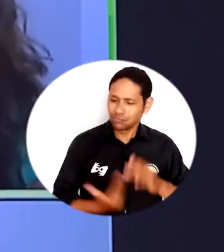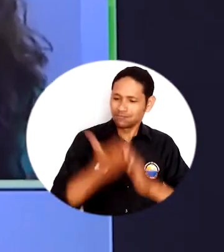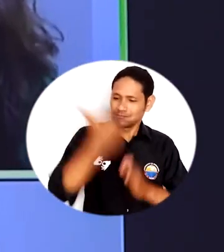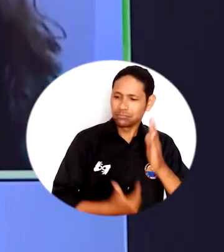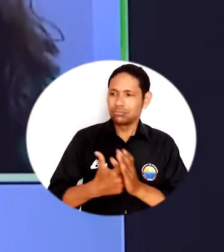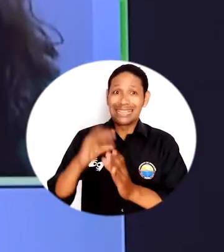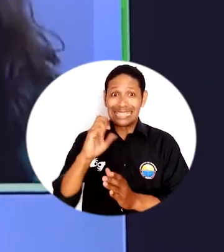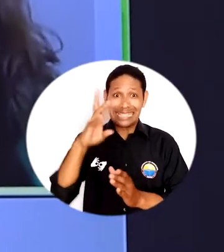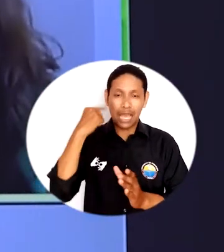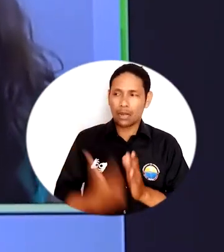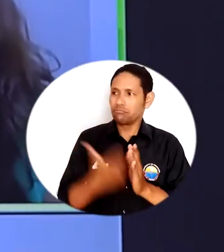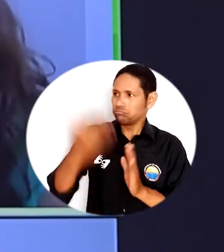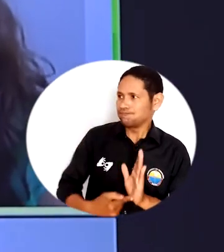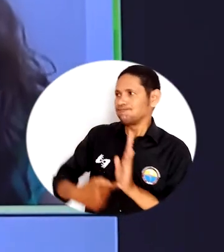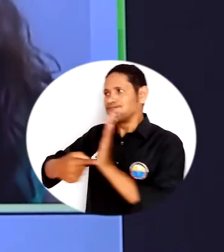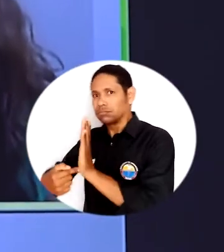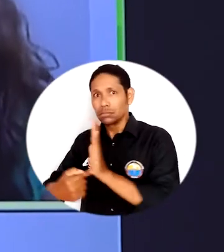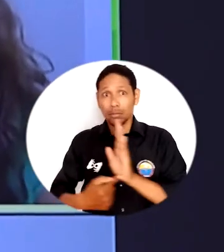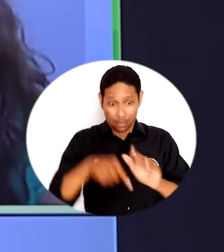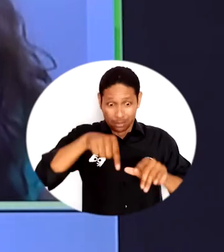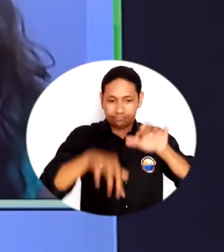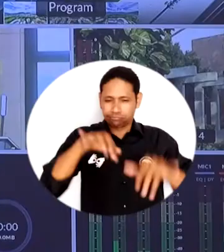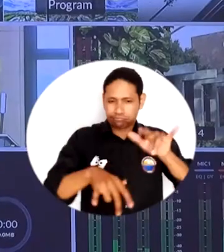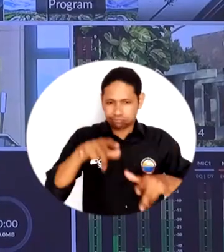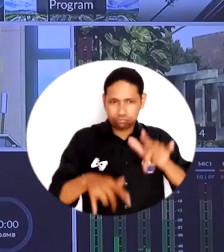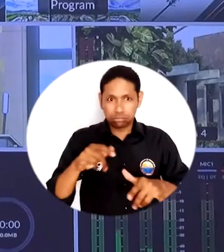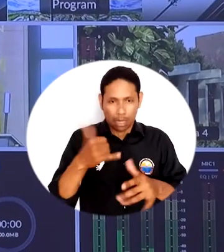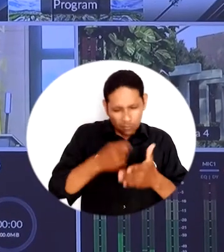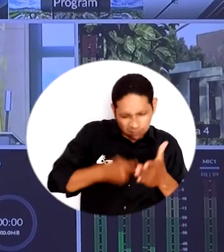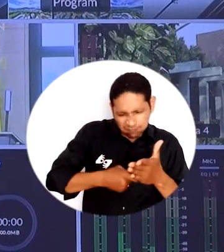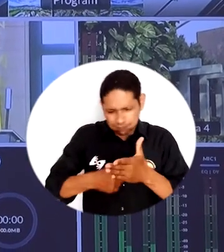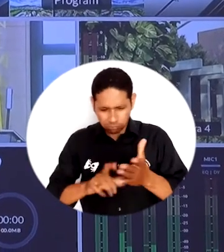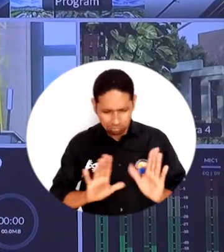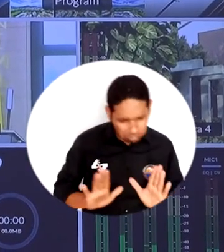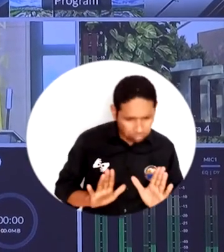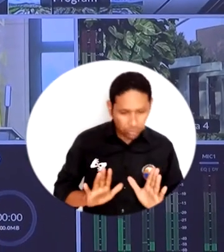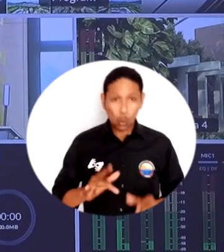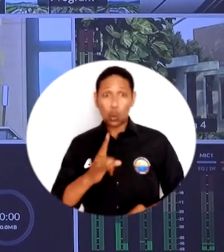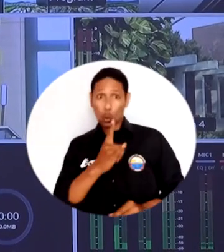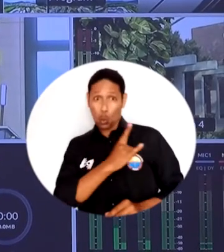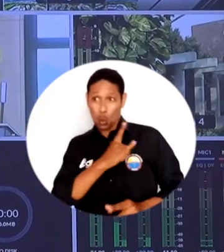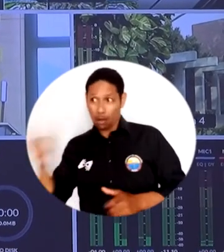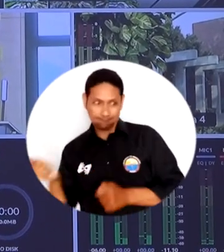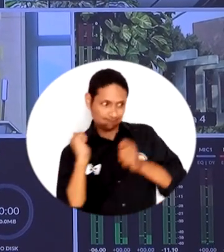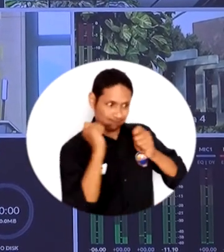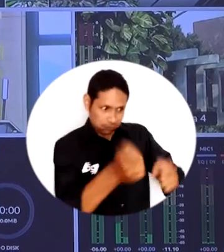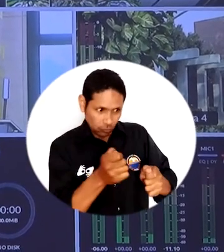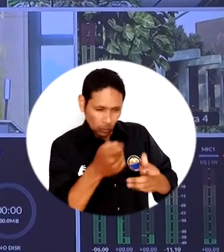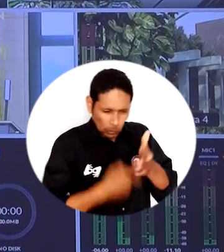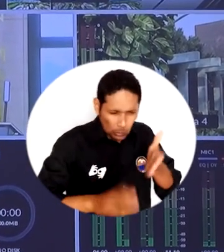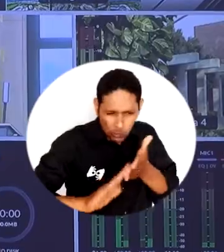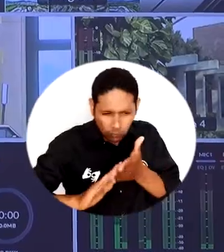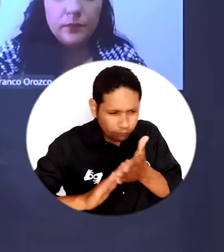Pares que será presentado al Consejo Nacional de Acreditación. Este documento, luego de ser revisado, es enviado a la Universidad para que se